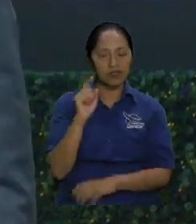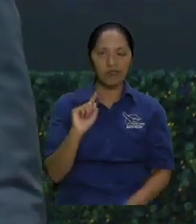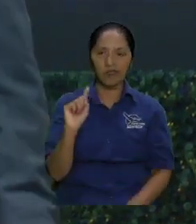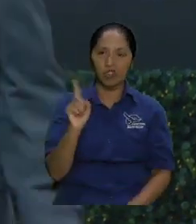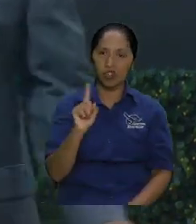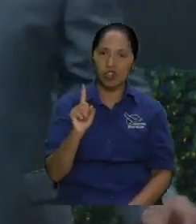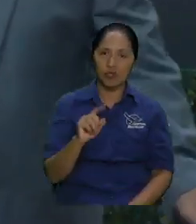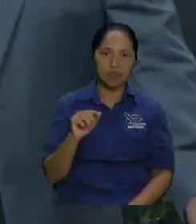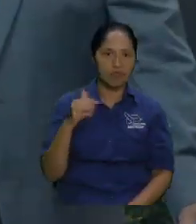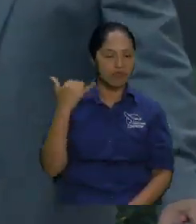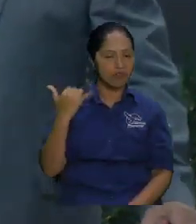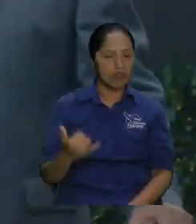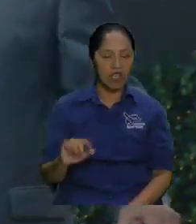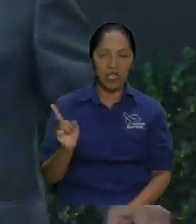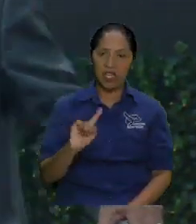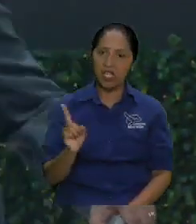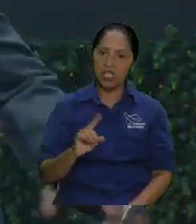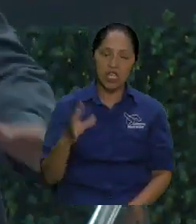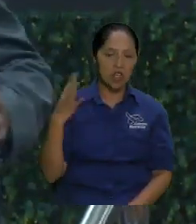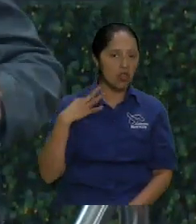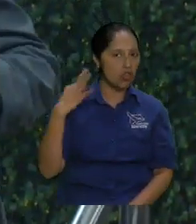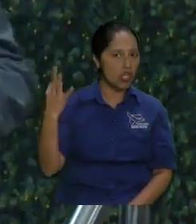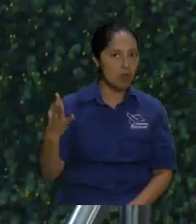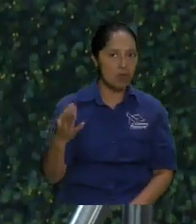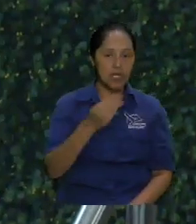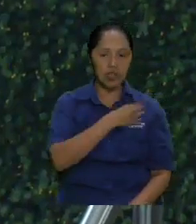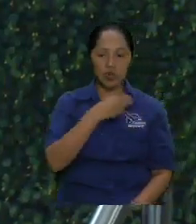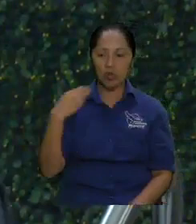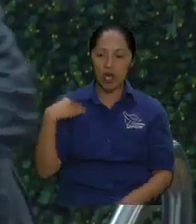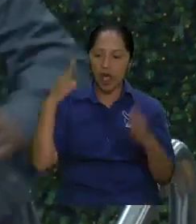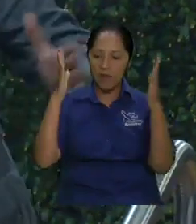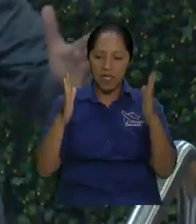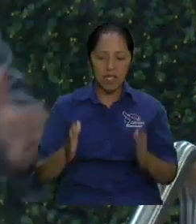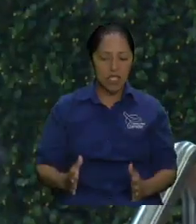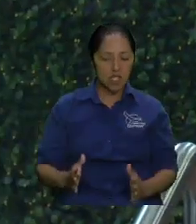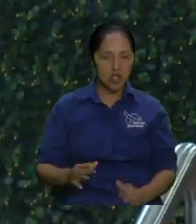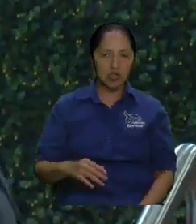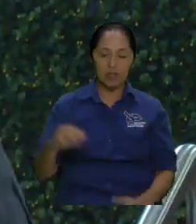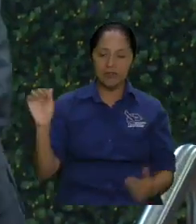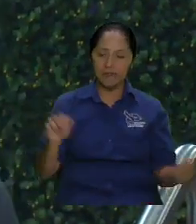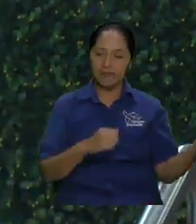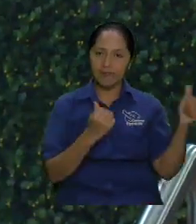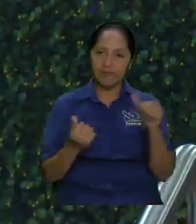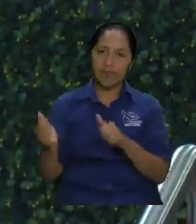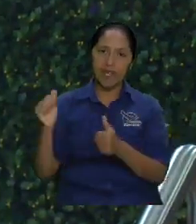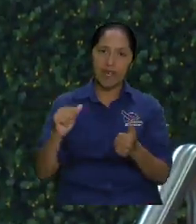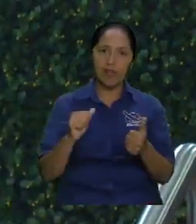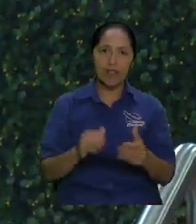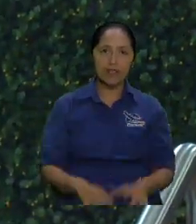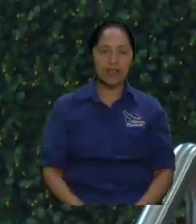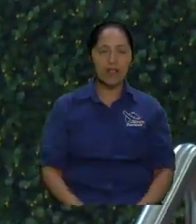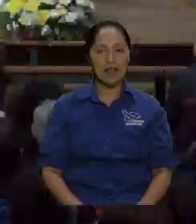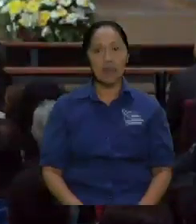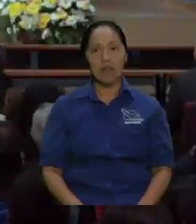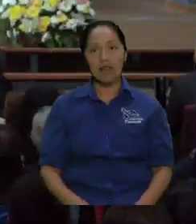tuvimos muchas experiencias de esas pero como que todavía estamos en la ley del péndulo queremos llegar